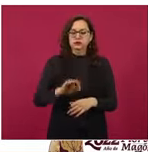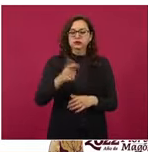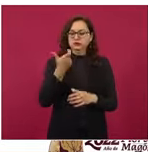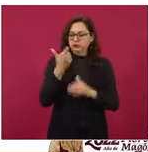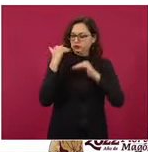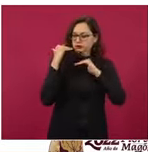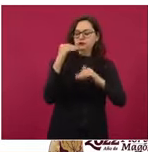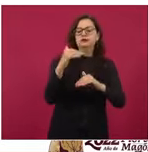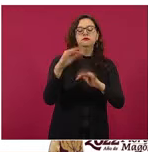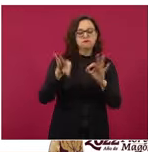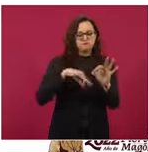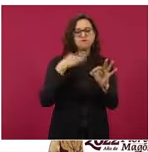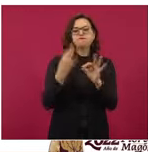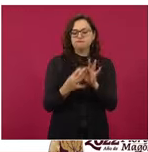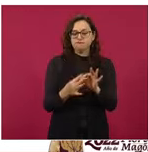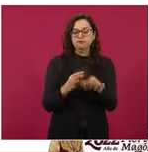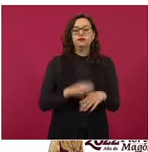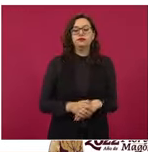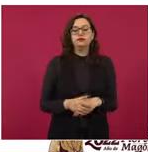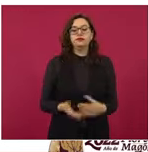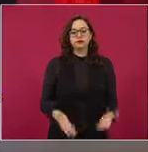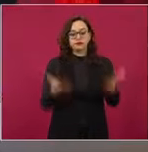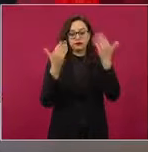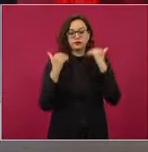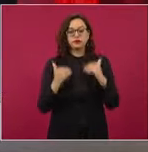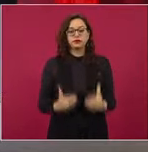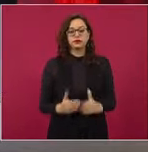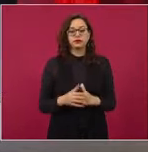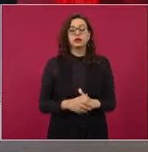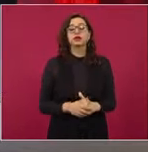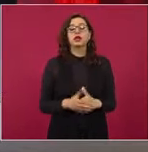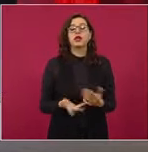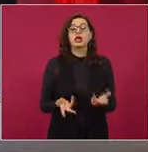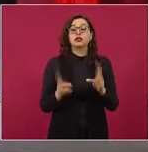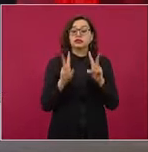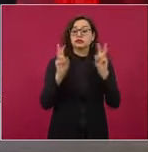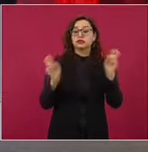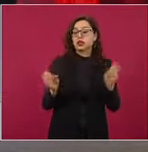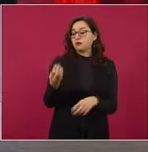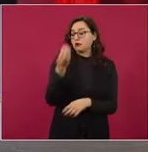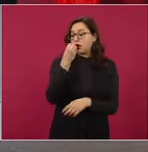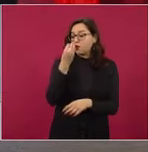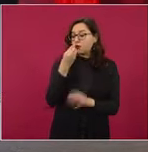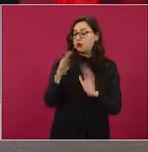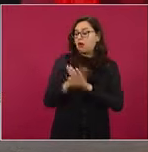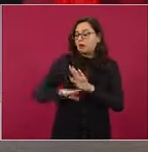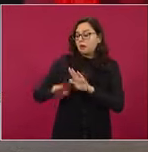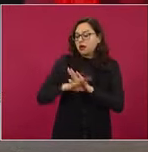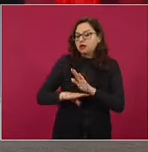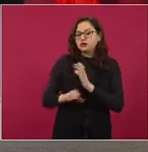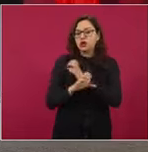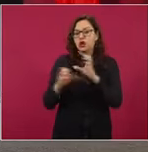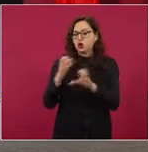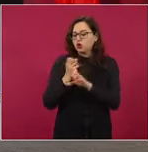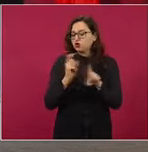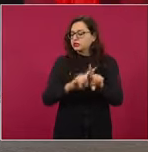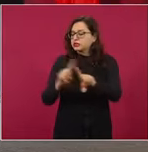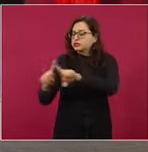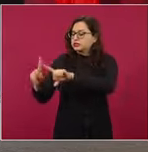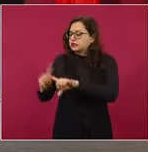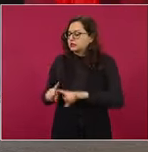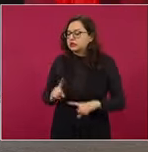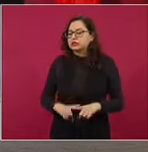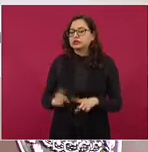precios máximos. Y por último, vamos a ver los productos de primera necesidad, esta canasta de los 21 productos que más